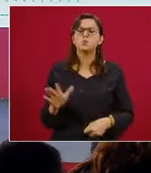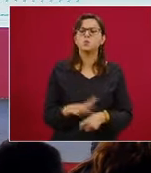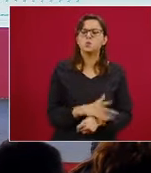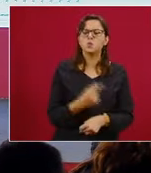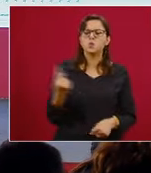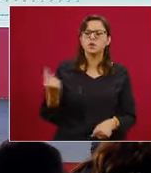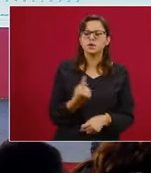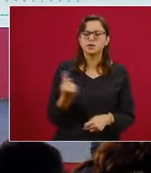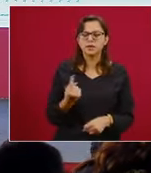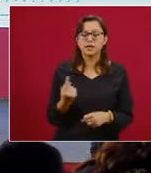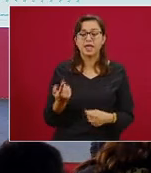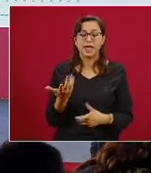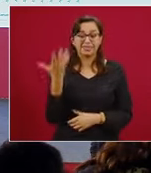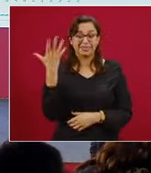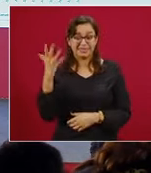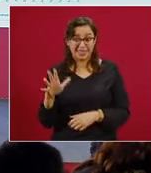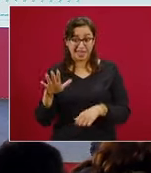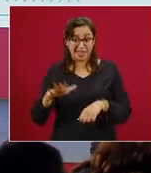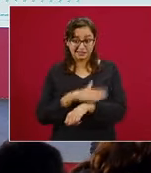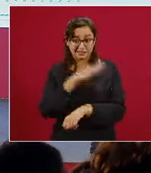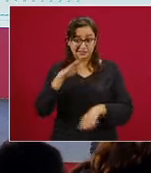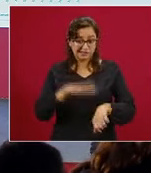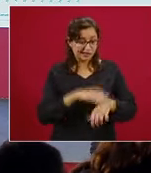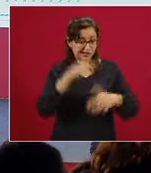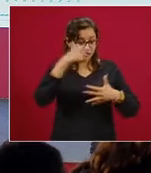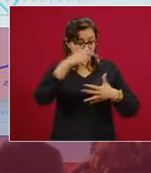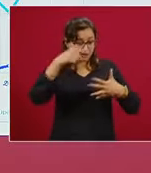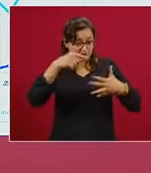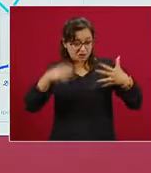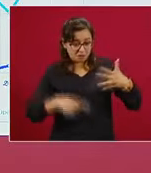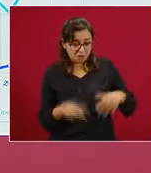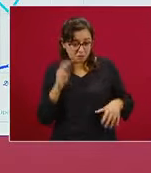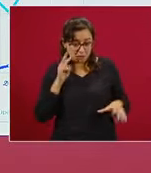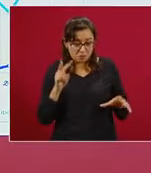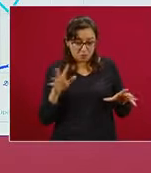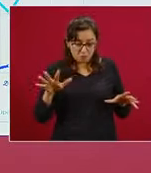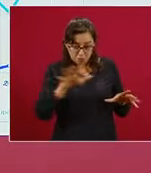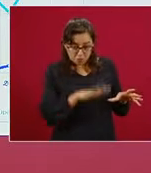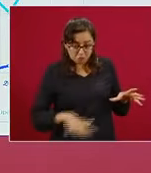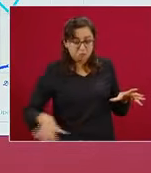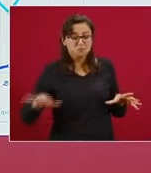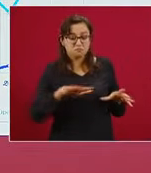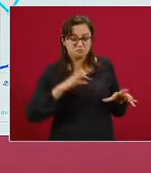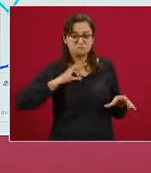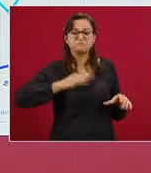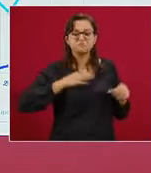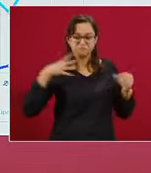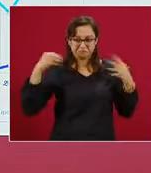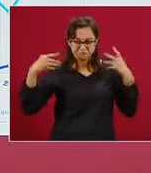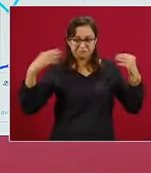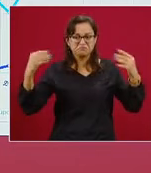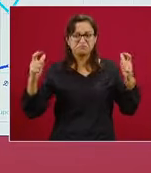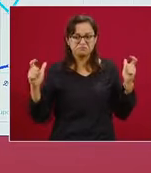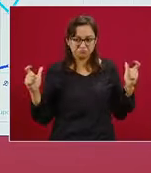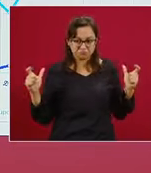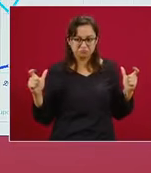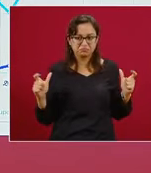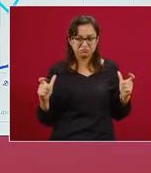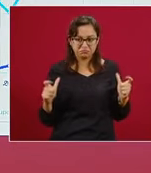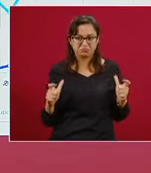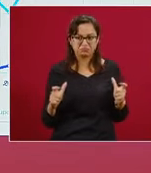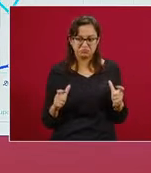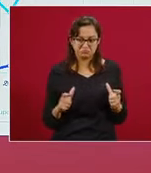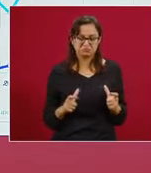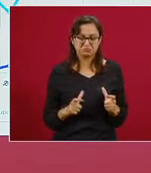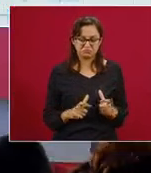Porque los 10 indicadores del semáforo ilustran que en Aguascalientes se reduce la epidemia, a pesar de que todavía tiene una